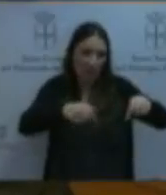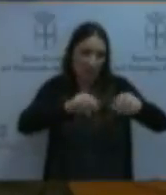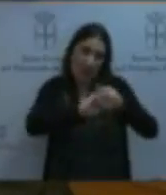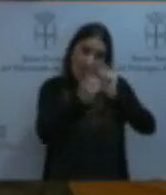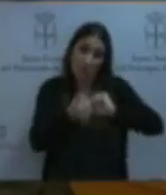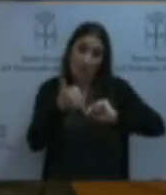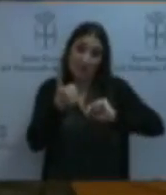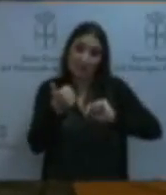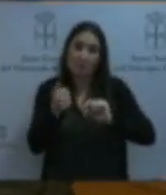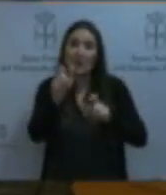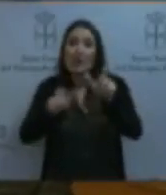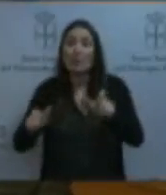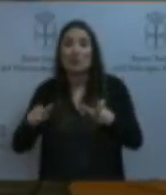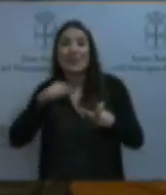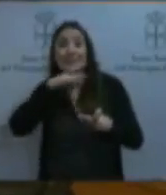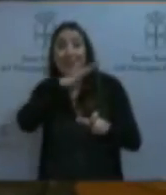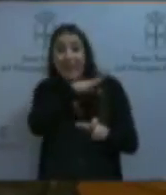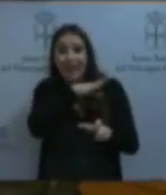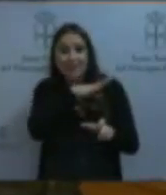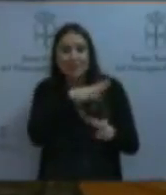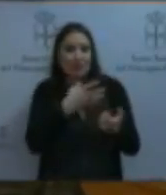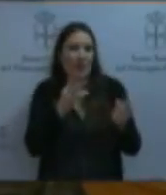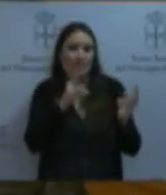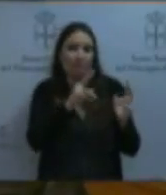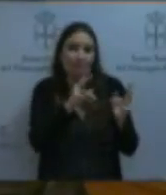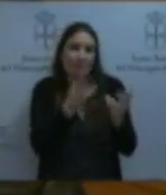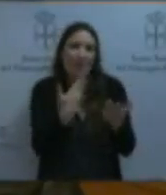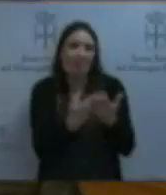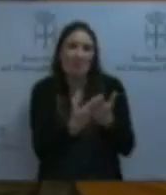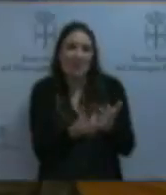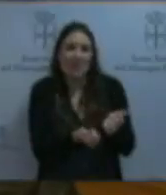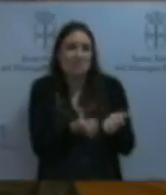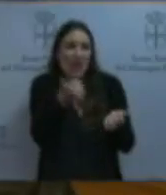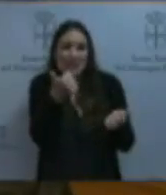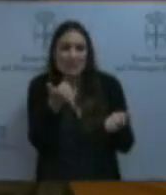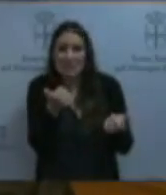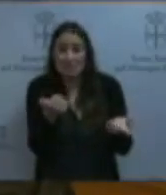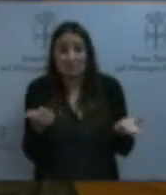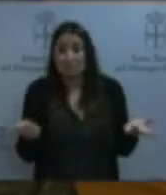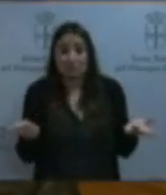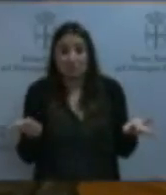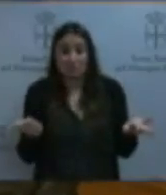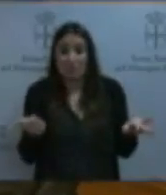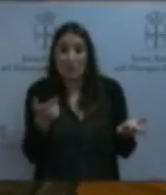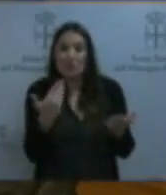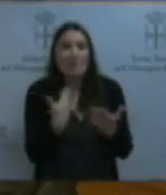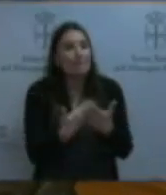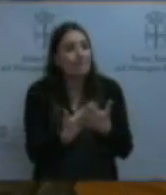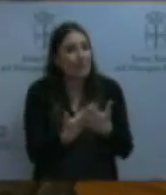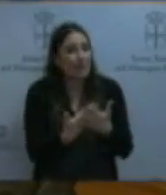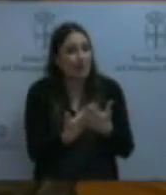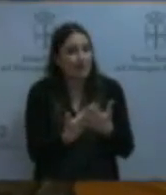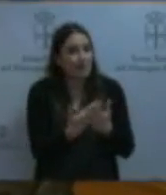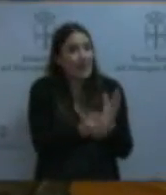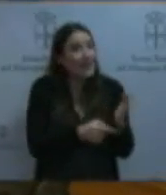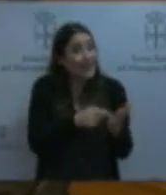Narcea no le piden más de lo que usted disfruta. Y ni tan siquiera supone el mismo coste. Simplemente le piden que tenga el mismo nivel